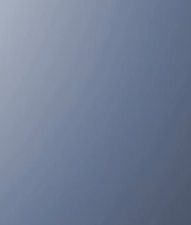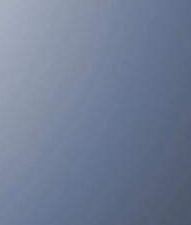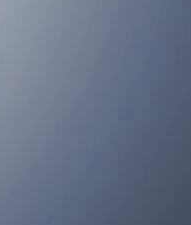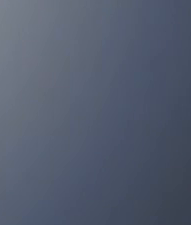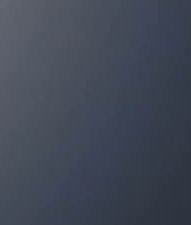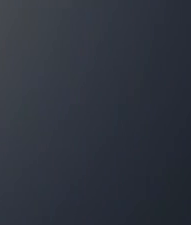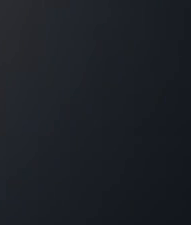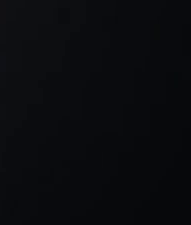Gracias por ver el video.